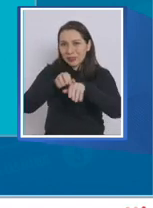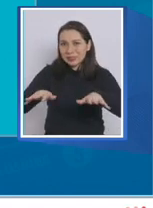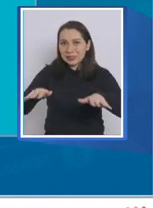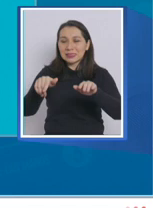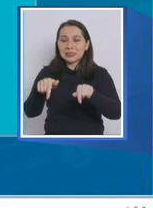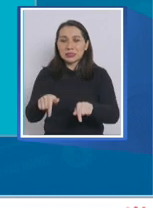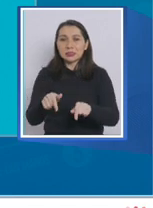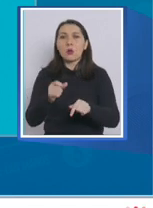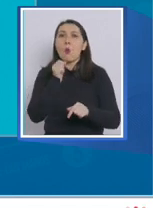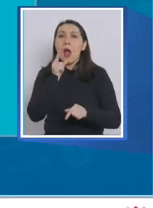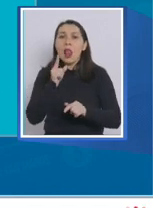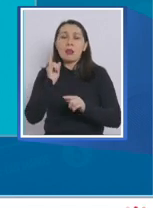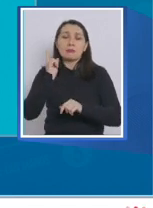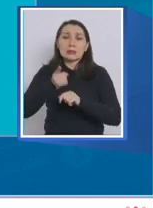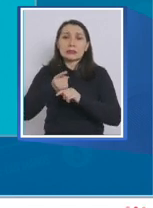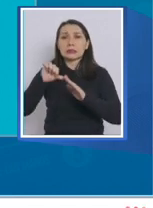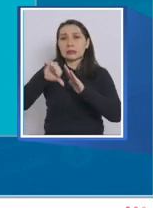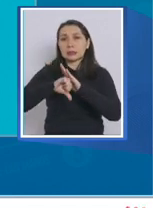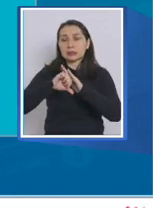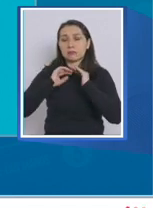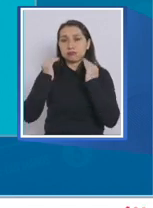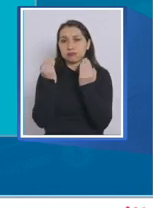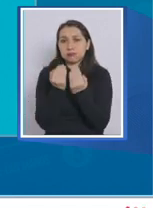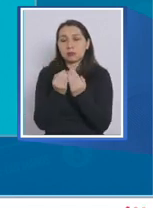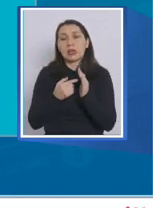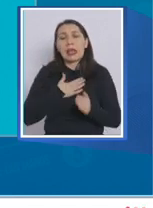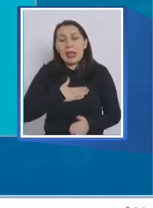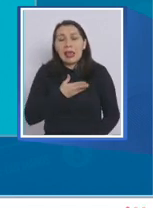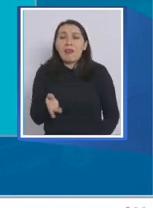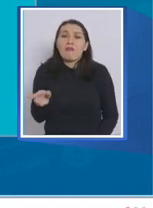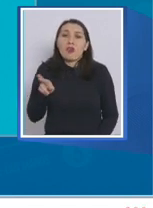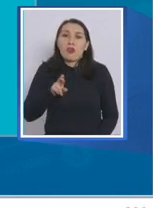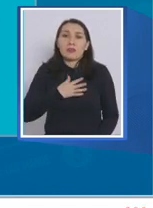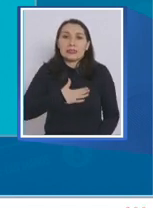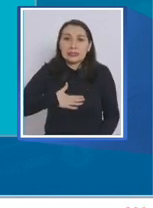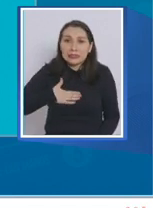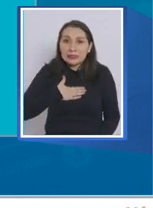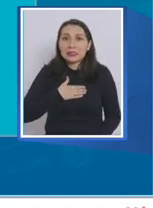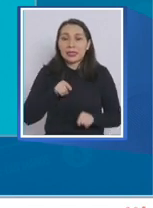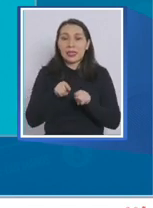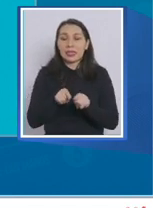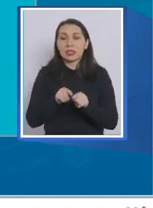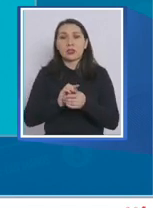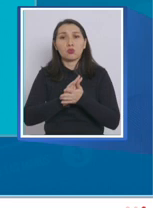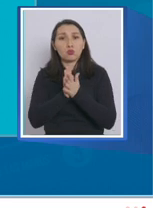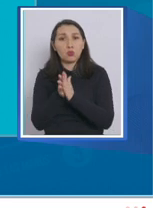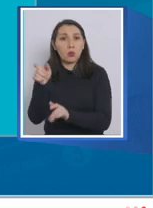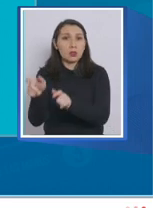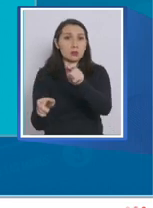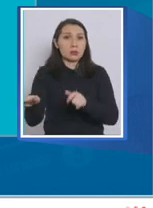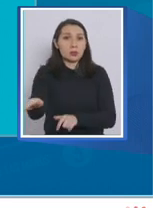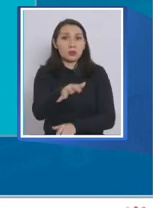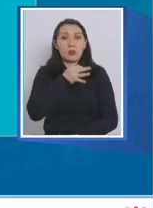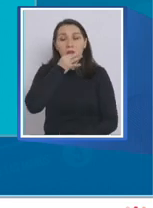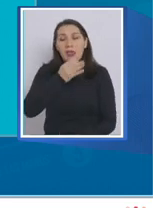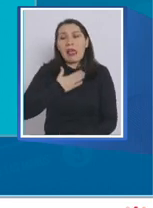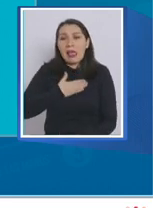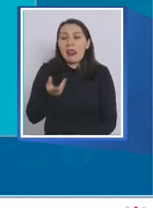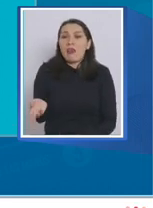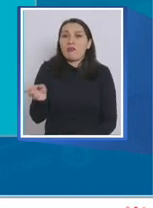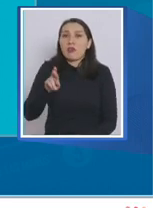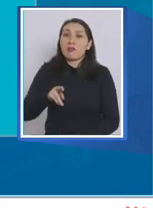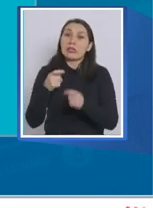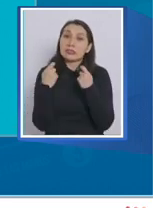principalmente el confinamiento, y destaca el deseo de volver. Todos los participantes hablaron de volver,